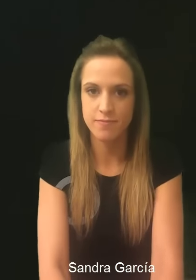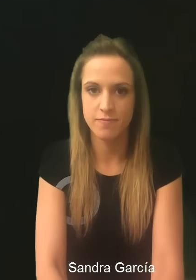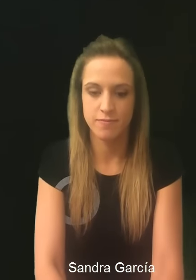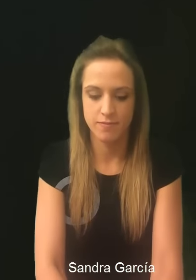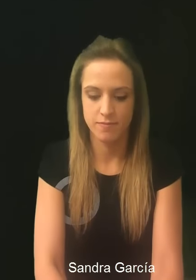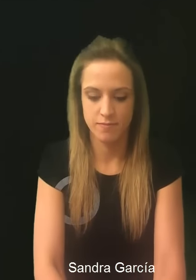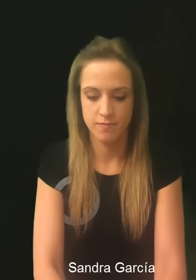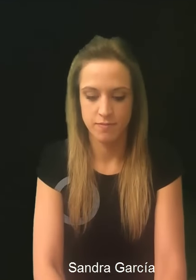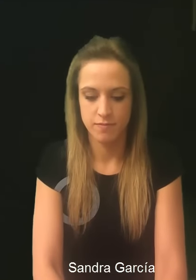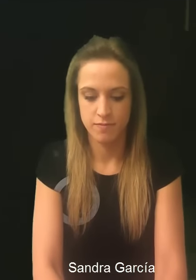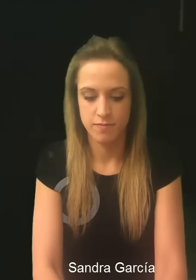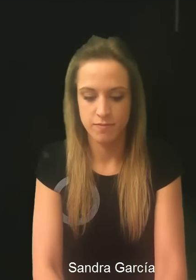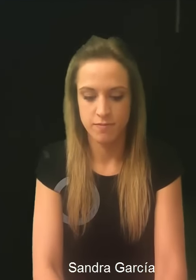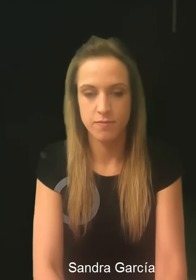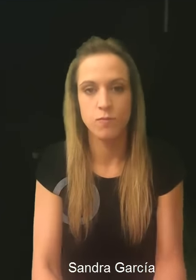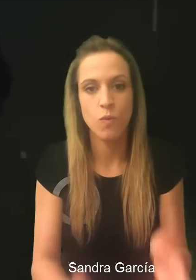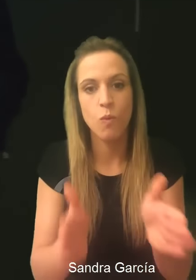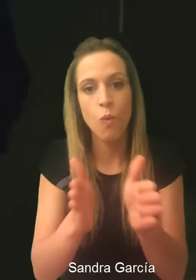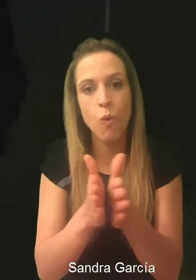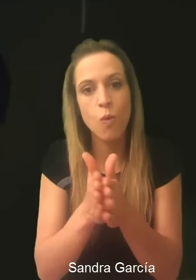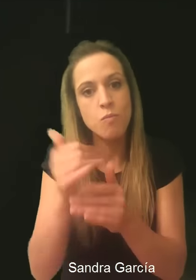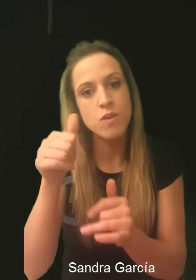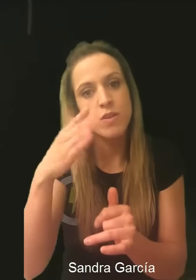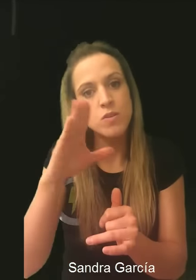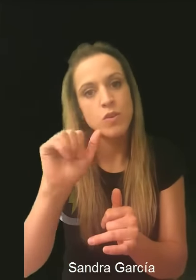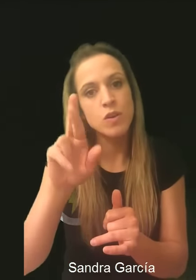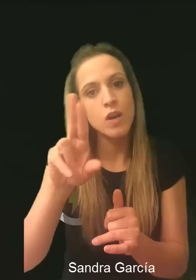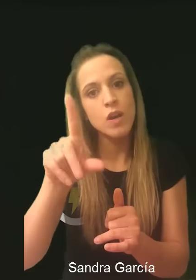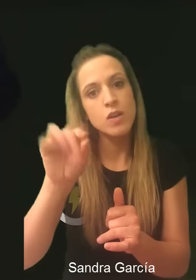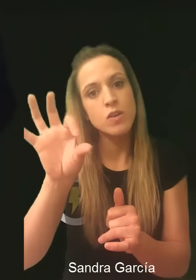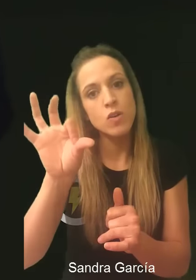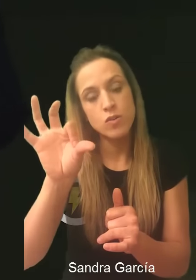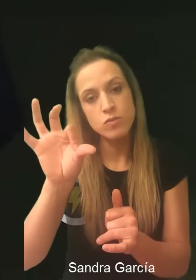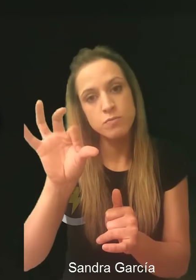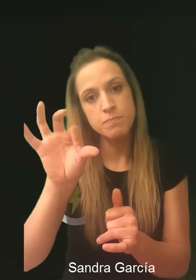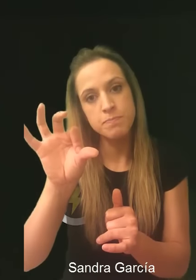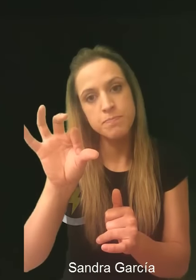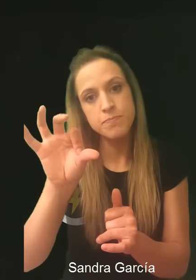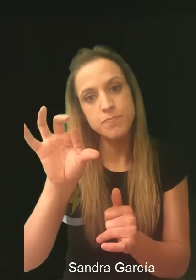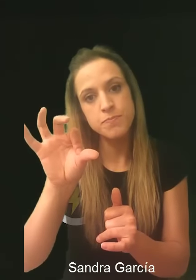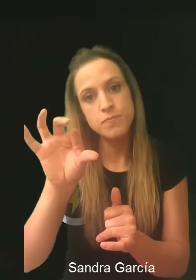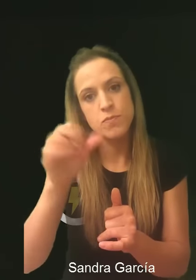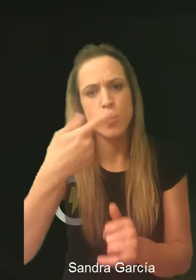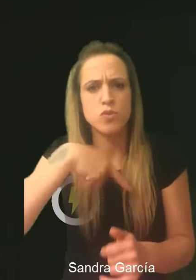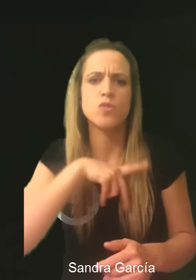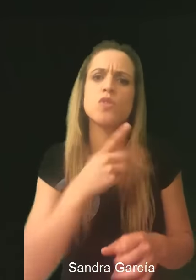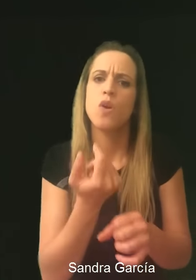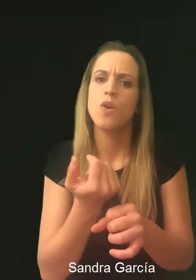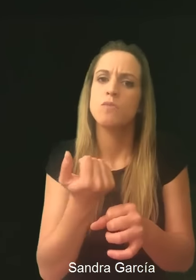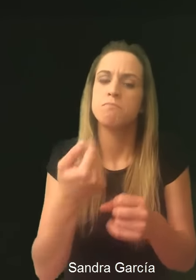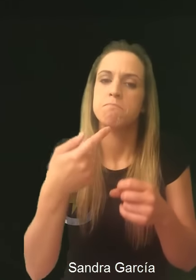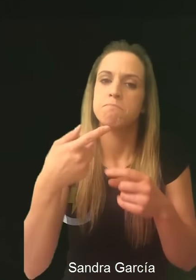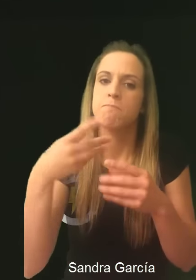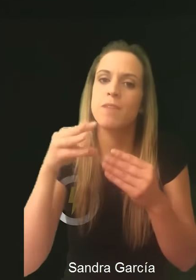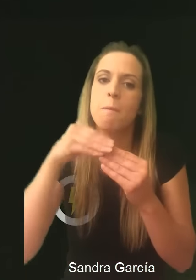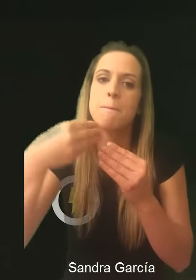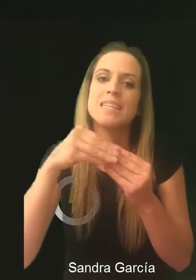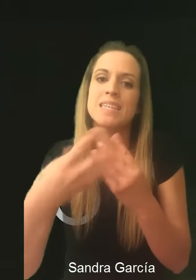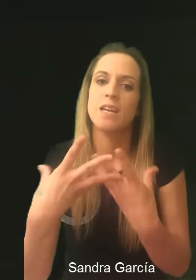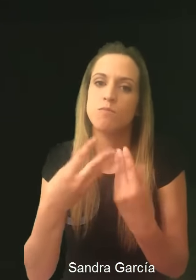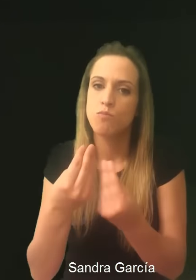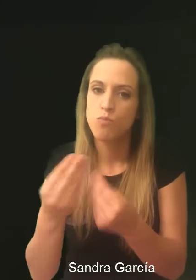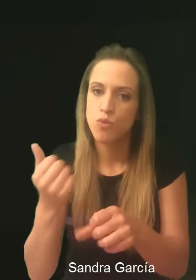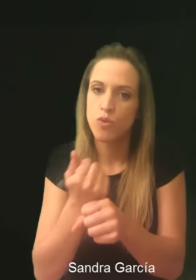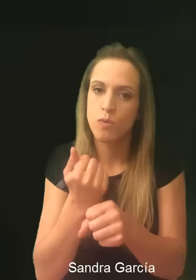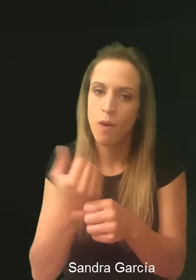a internet, al mundo virtual, mi compañero Carlos, nosotros trabajamos con muchos materiales. Tenemos un almacén